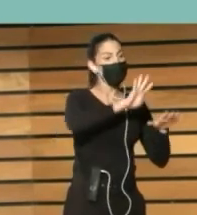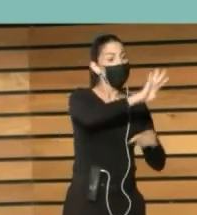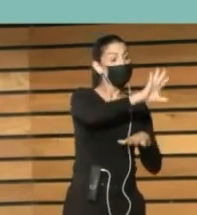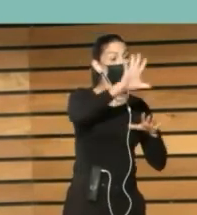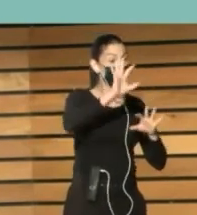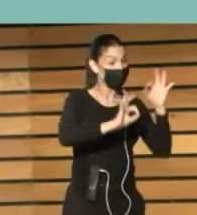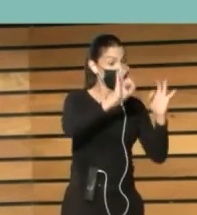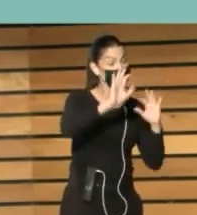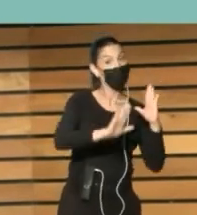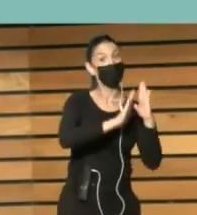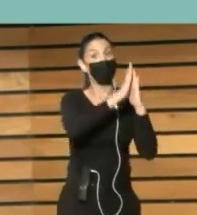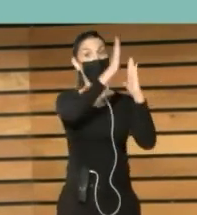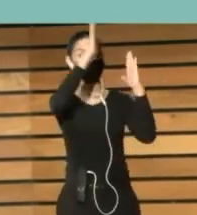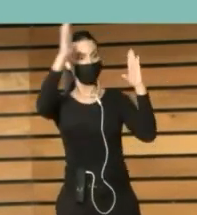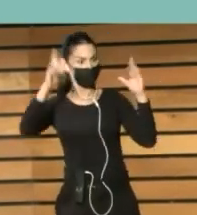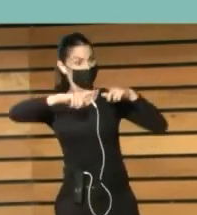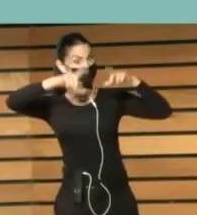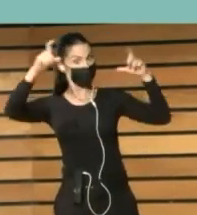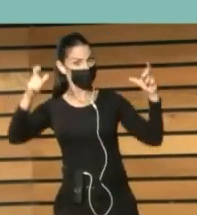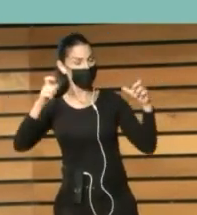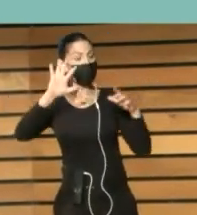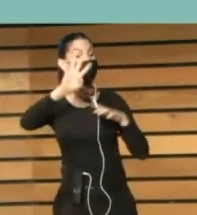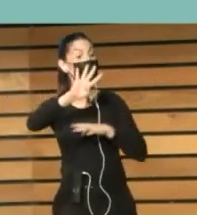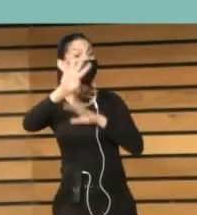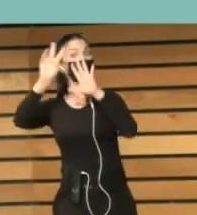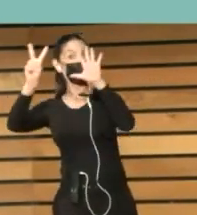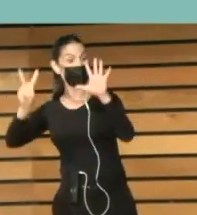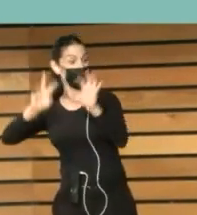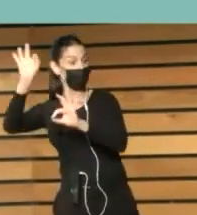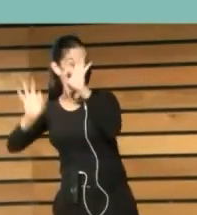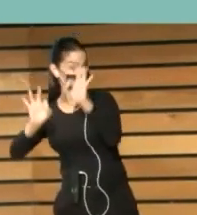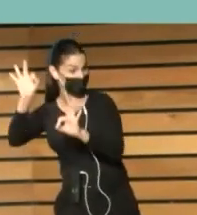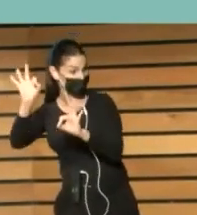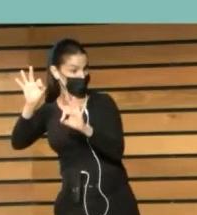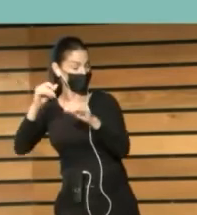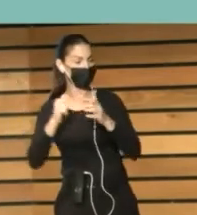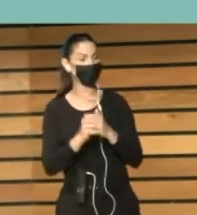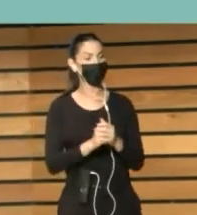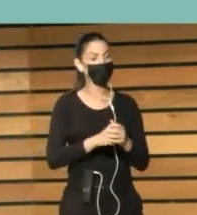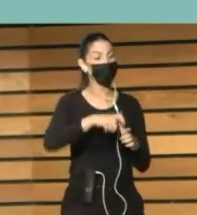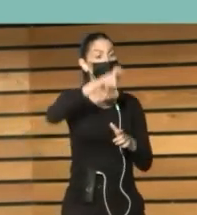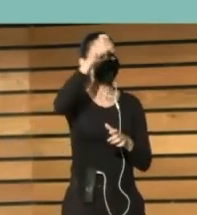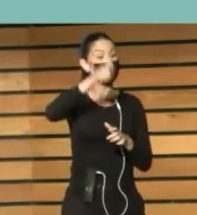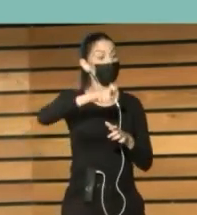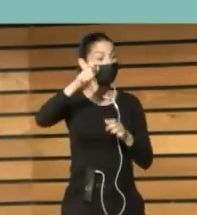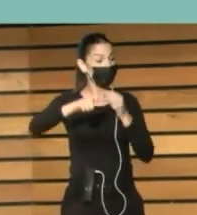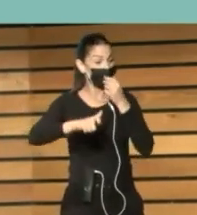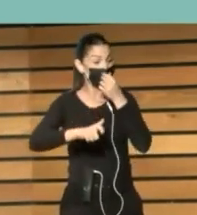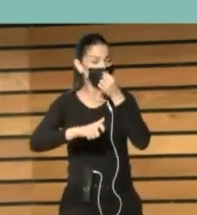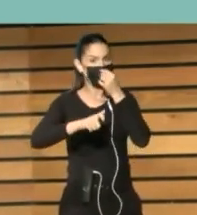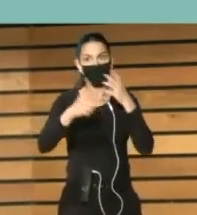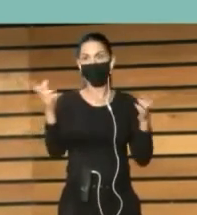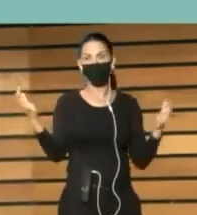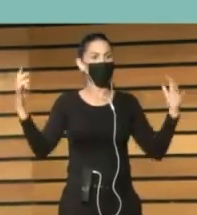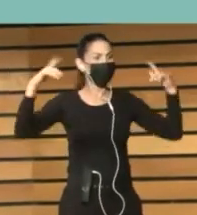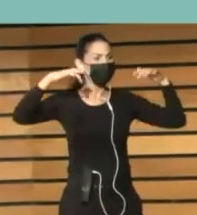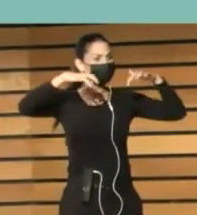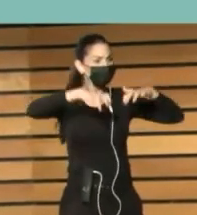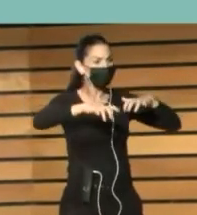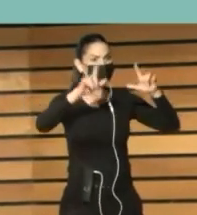% El 46% Había Acudido A eventos Y a reuniones